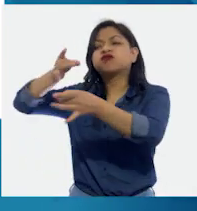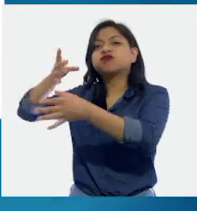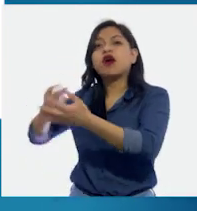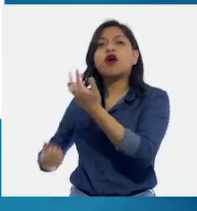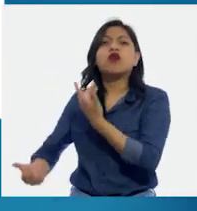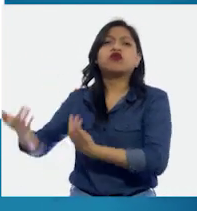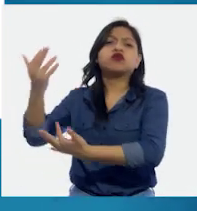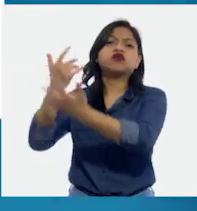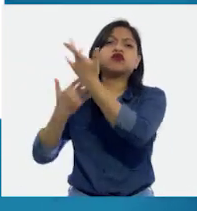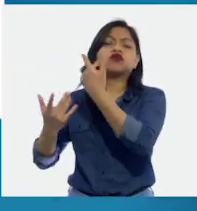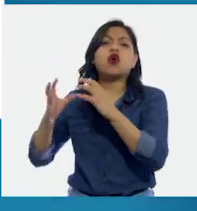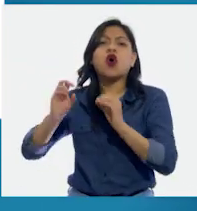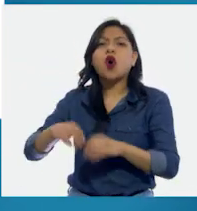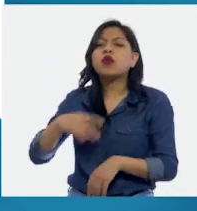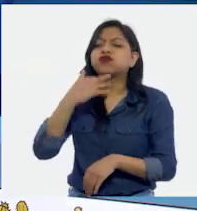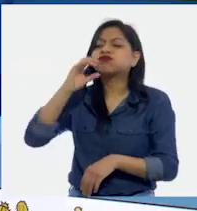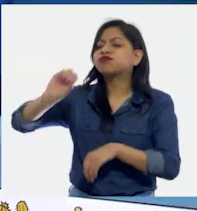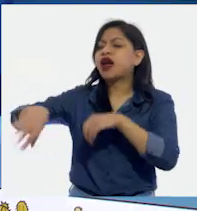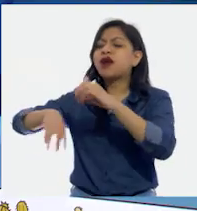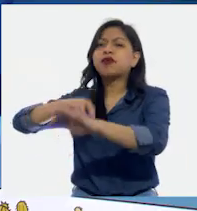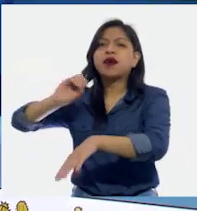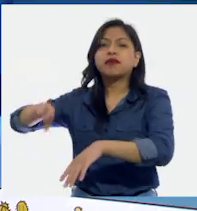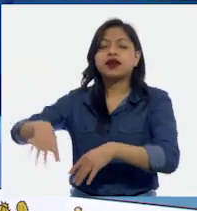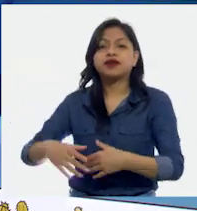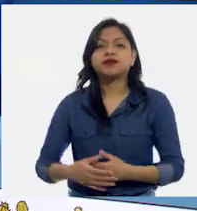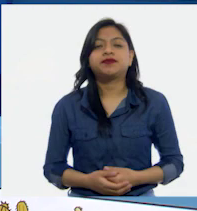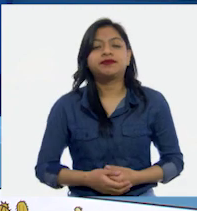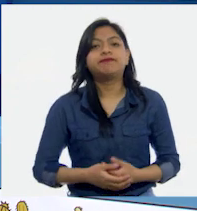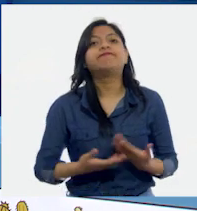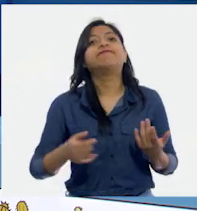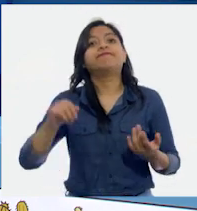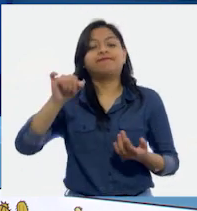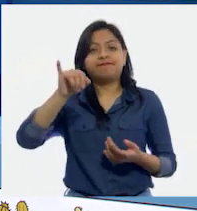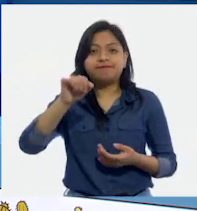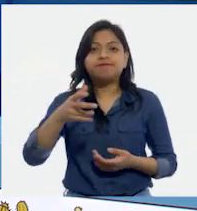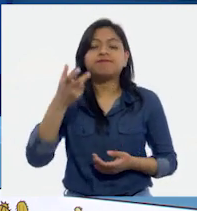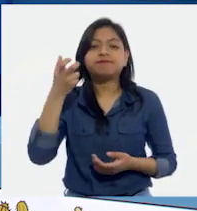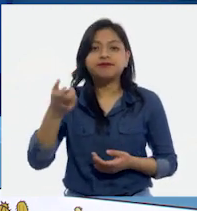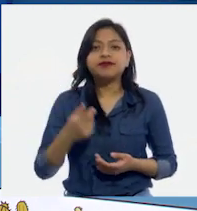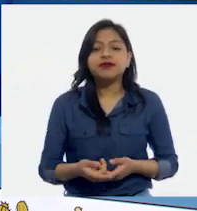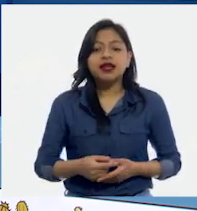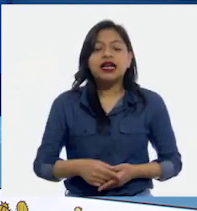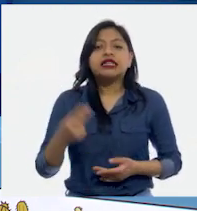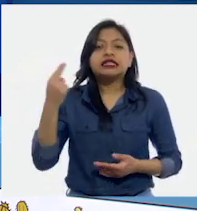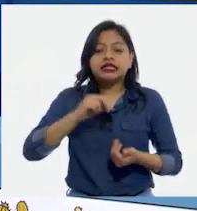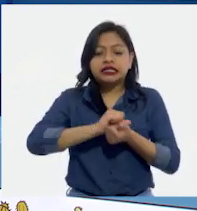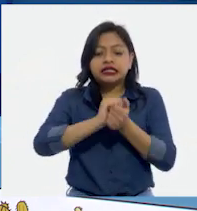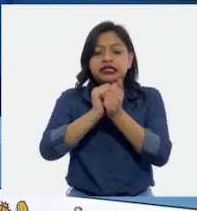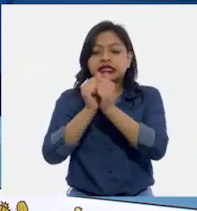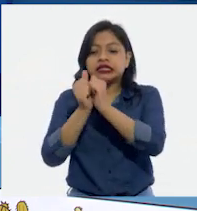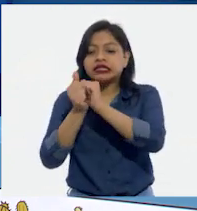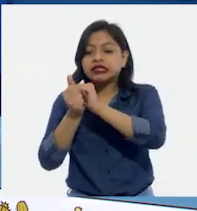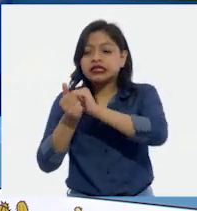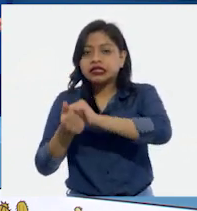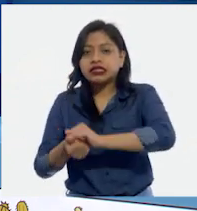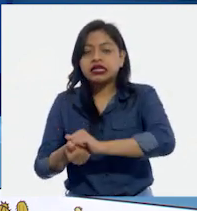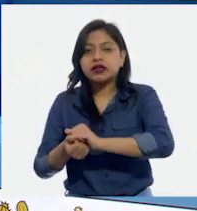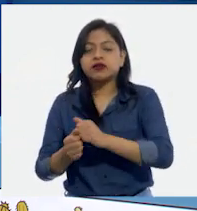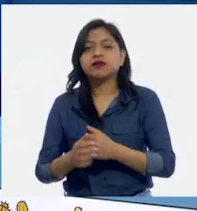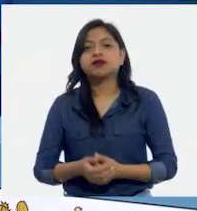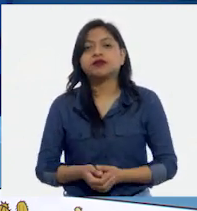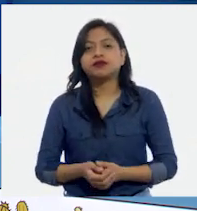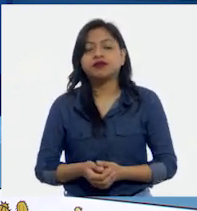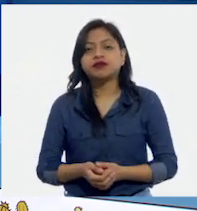o la contaminación. Como usted dijo, algunos de esos cambios en los ecosistemas son causados por fenómenos